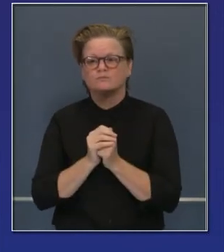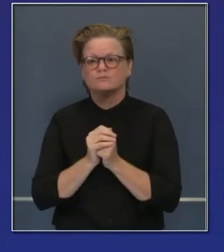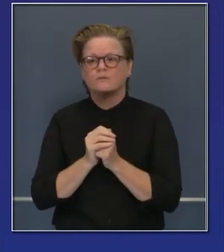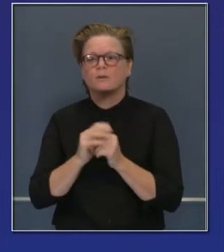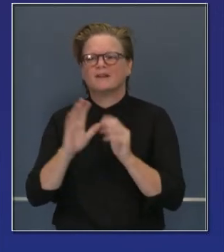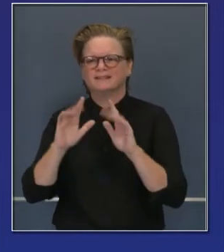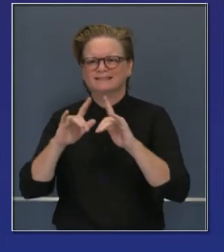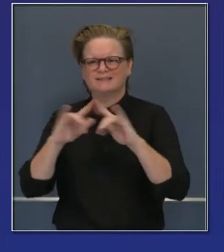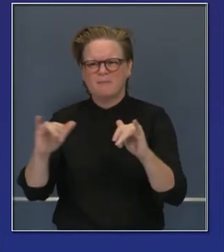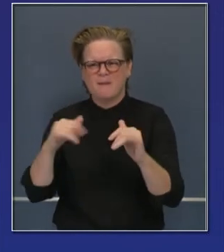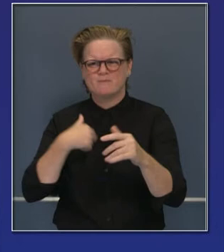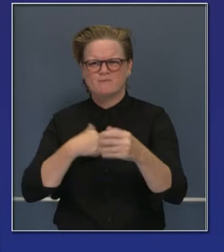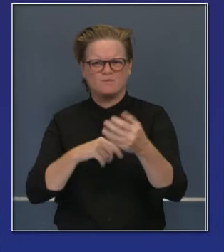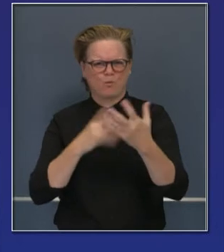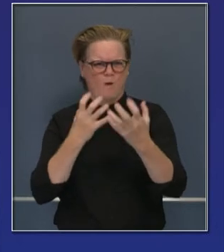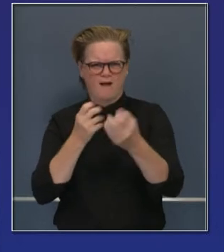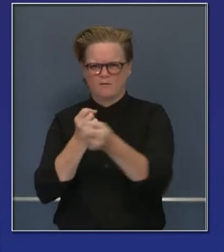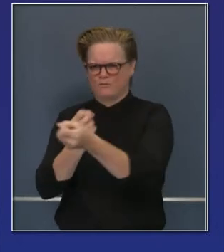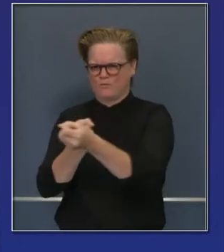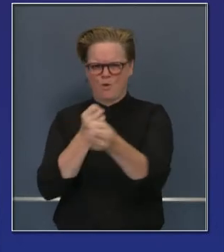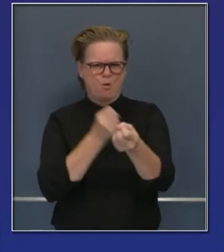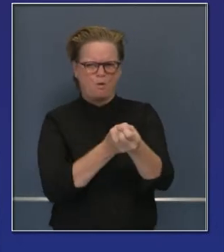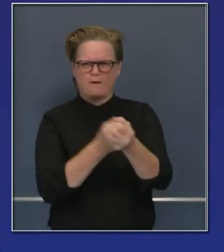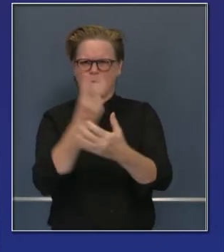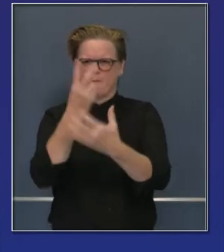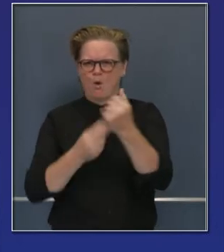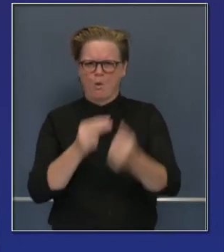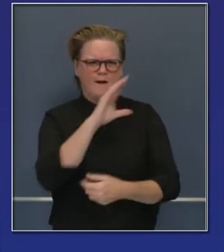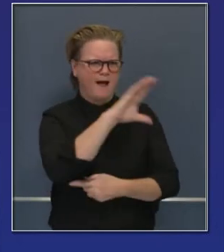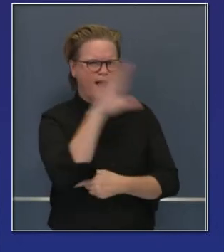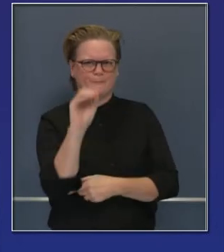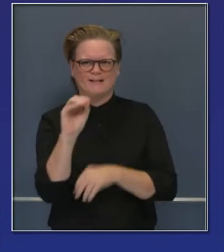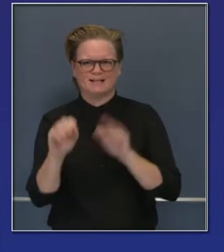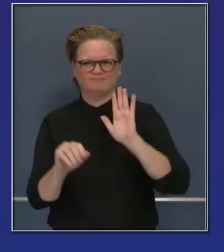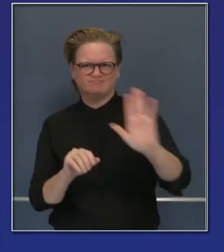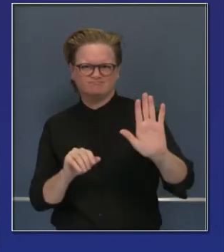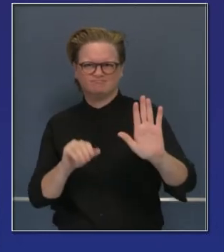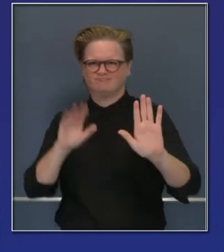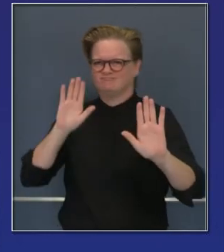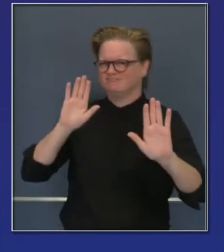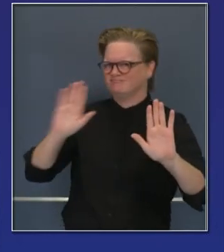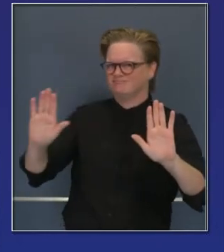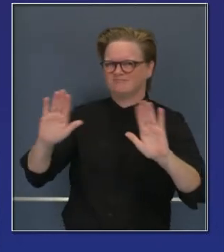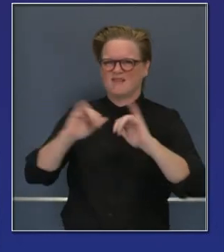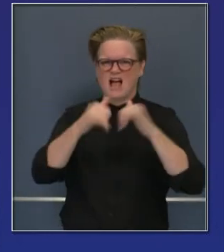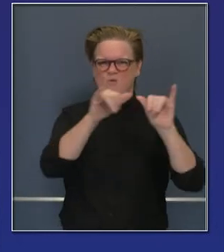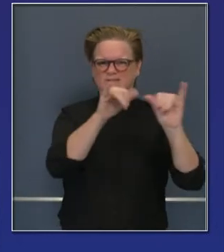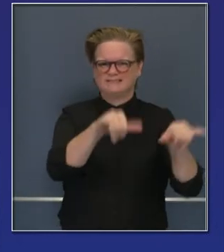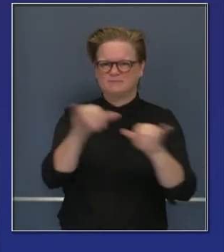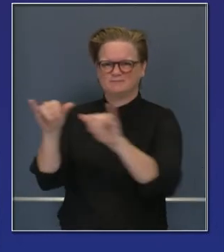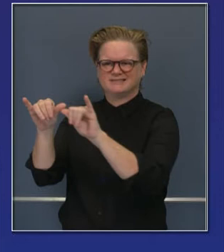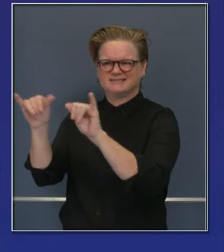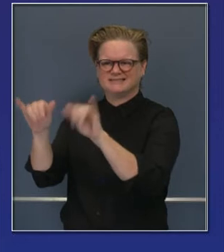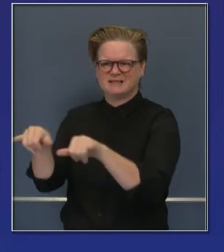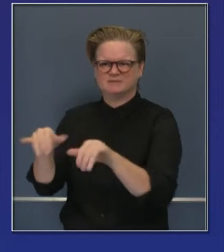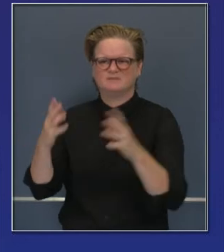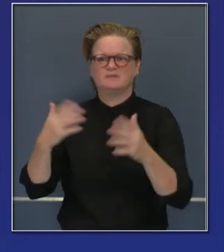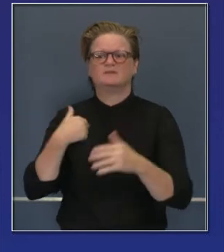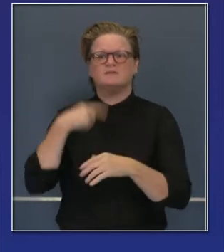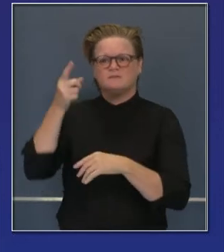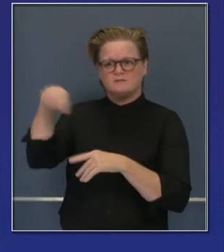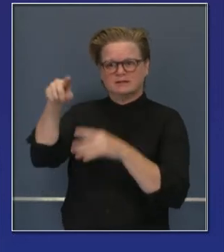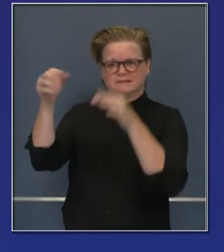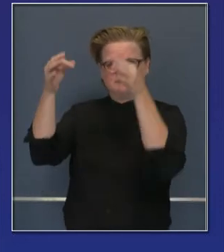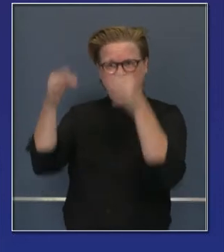Trabajando paralelamente estas dos estrategias de Pfizer y Moderna. Pfizer está haciendo distribución